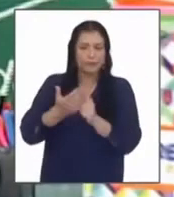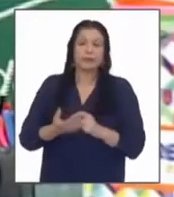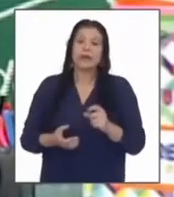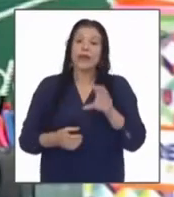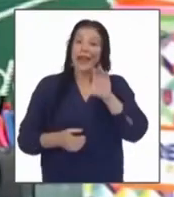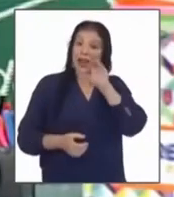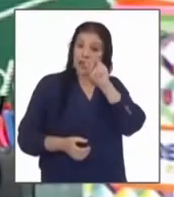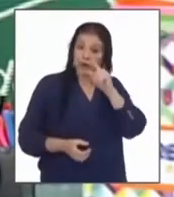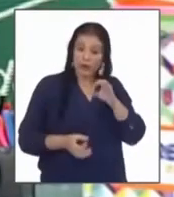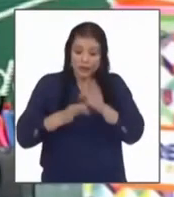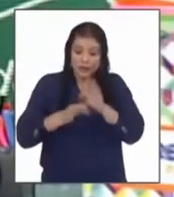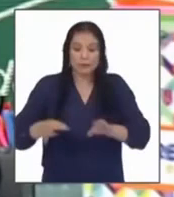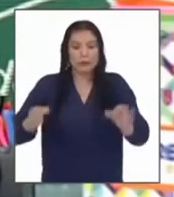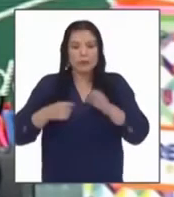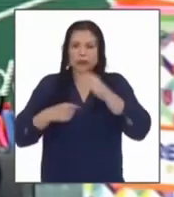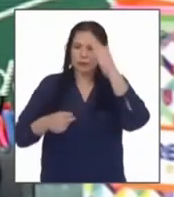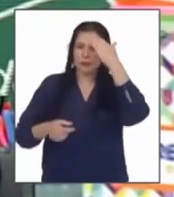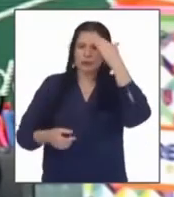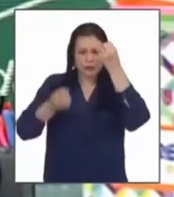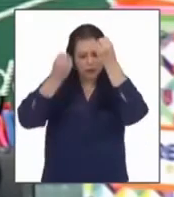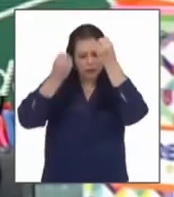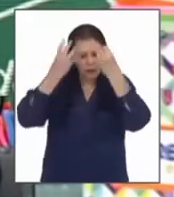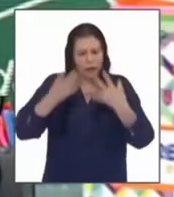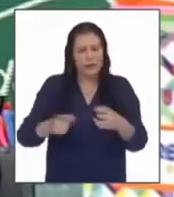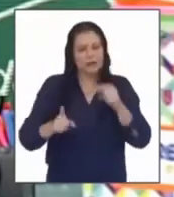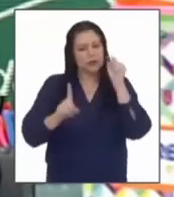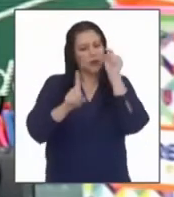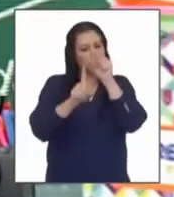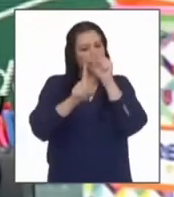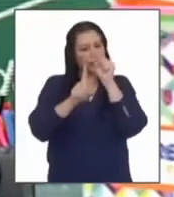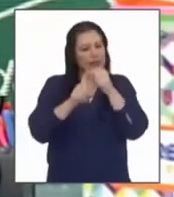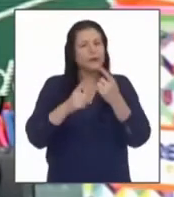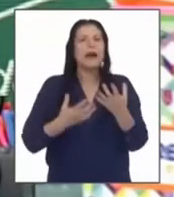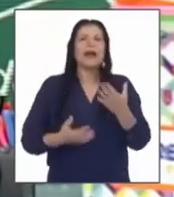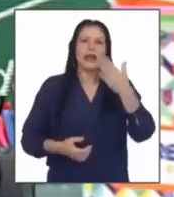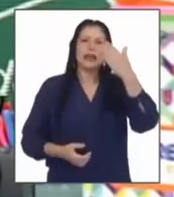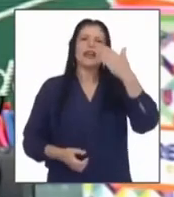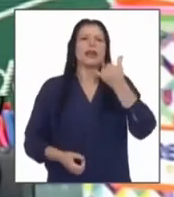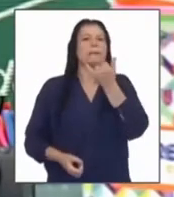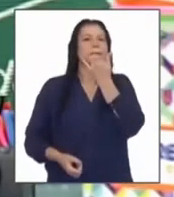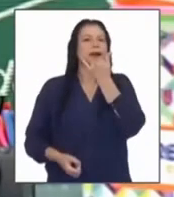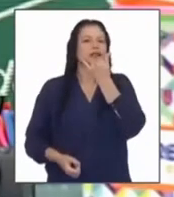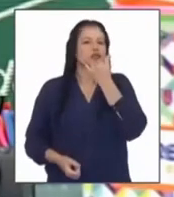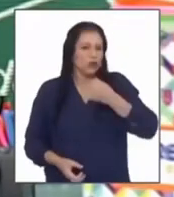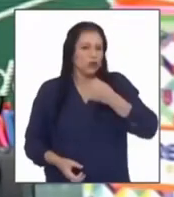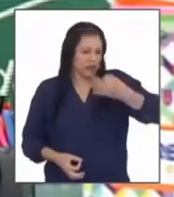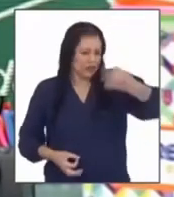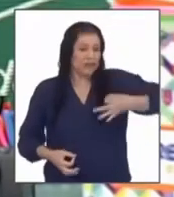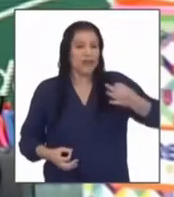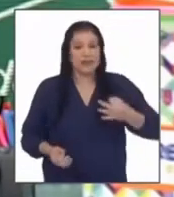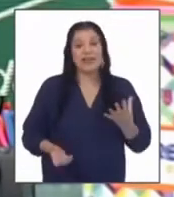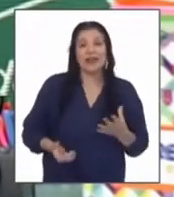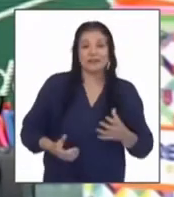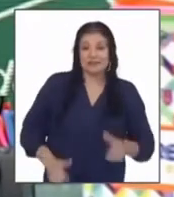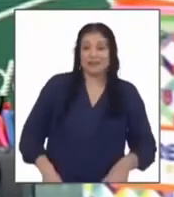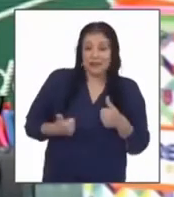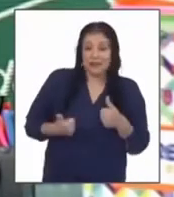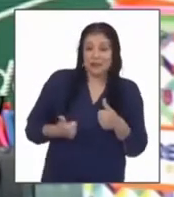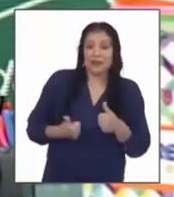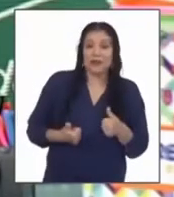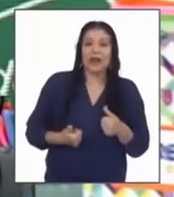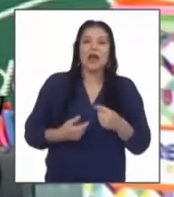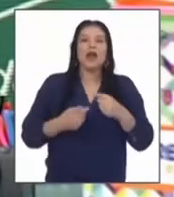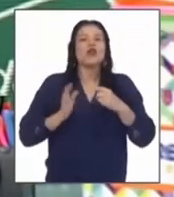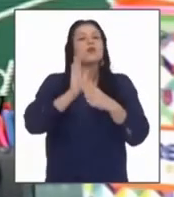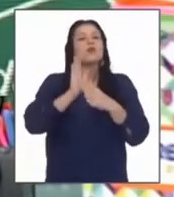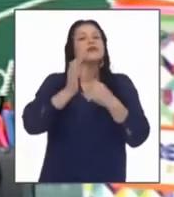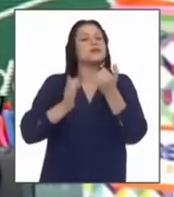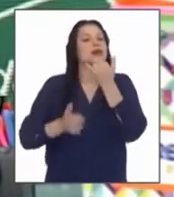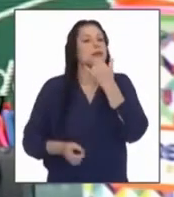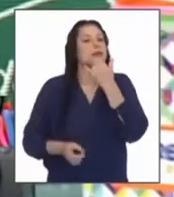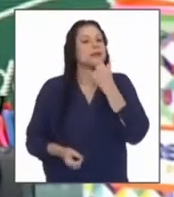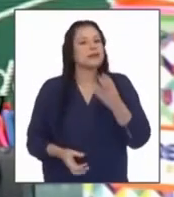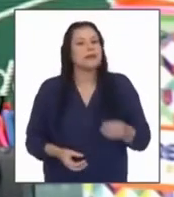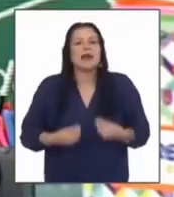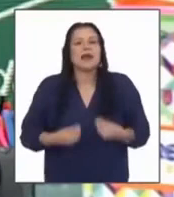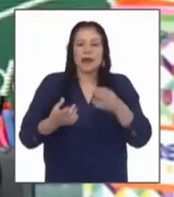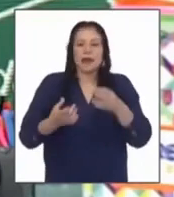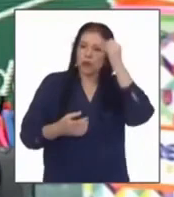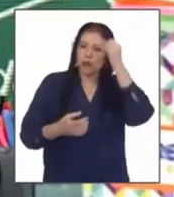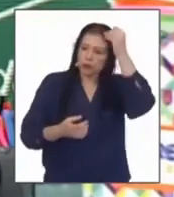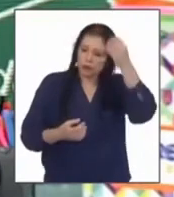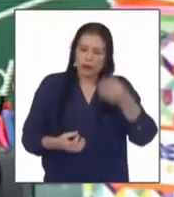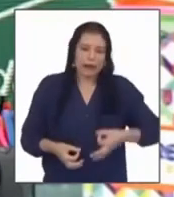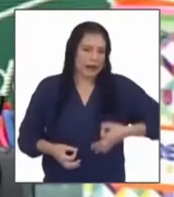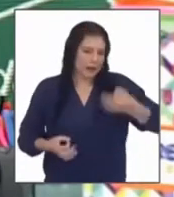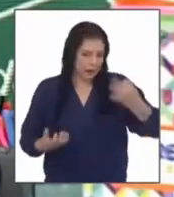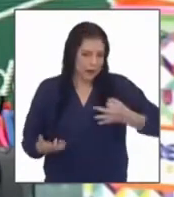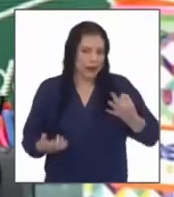importante para mantenernos informados de forma objetiva y cercana a la realidad nos muestra lo que ocurre para dar una opinión acertada o